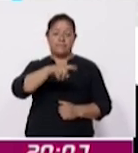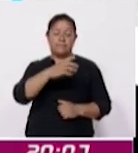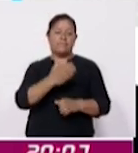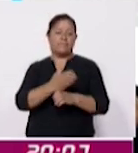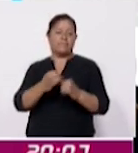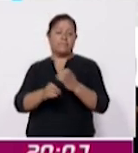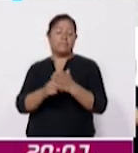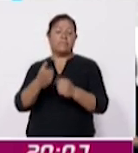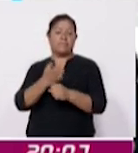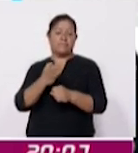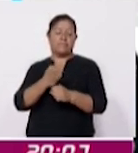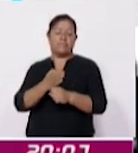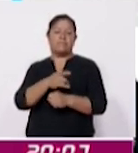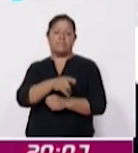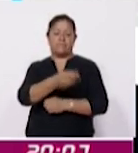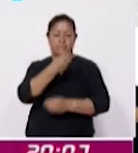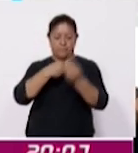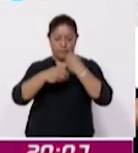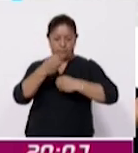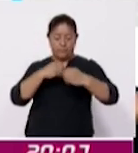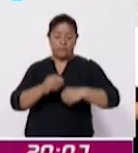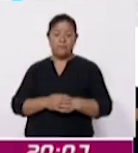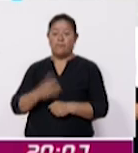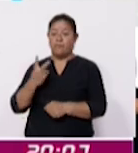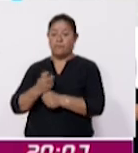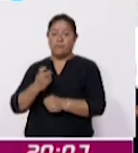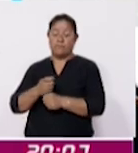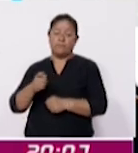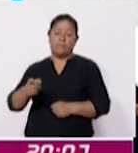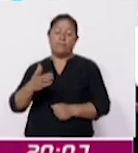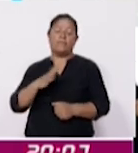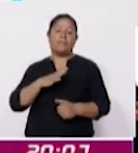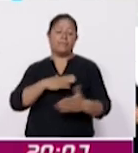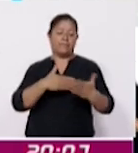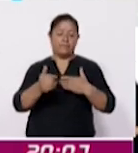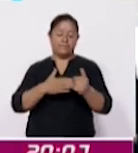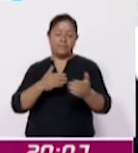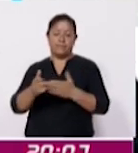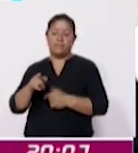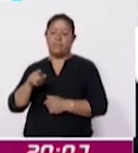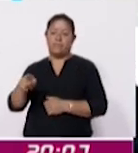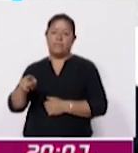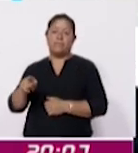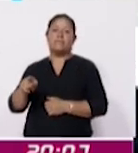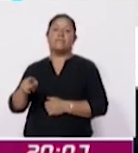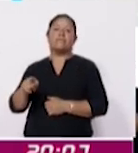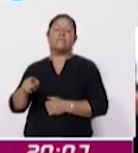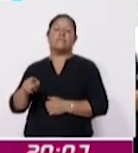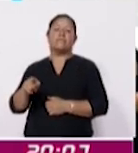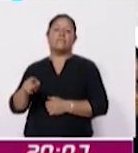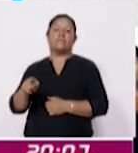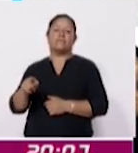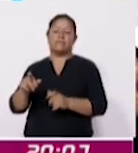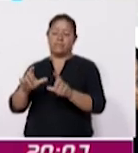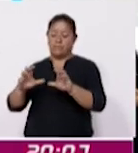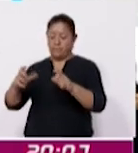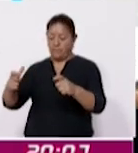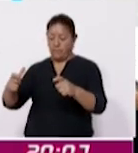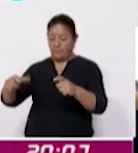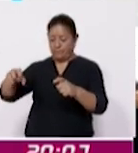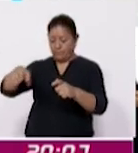que actualmente se consumen. Segundo, la actualización de la estructura de ponderación, es decir, qué